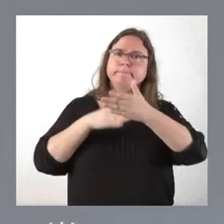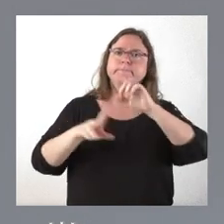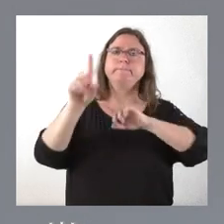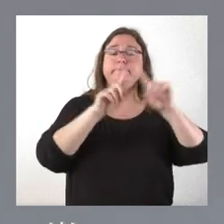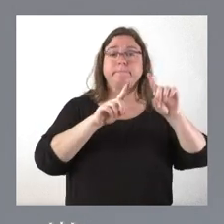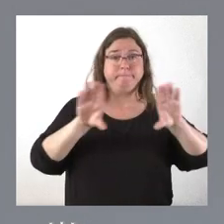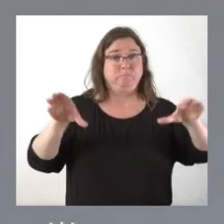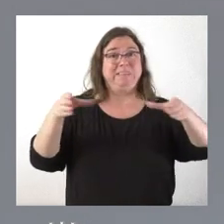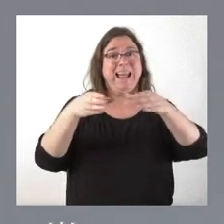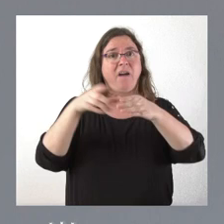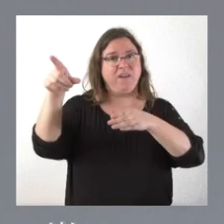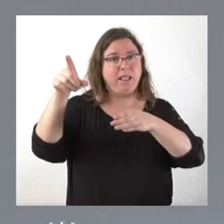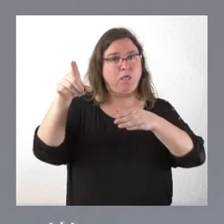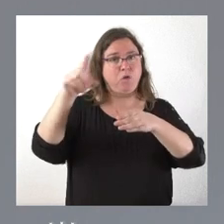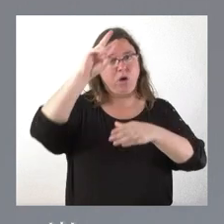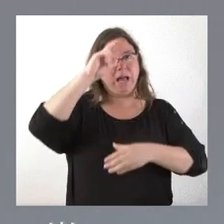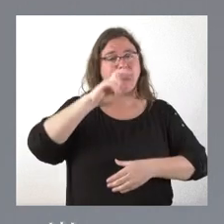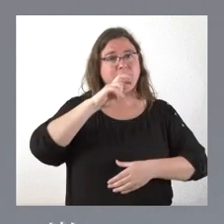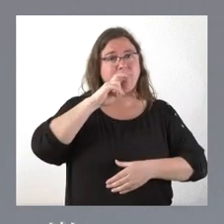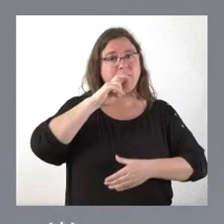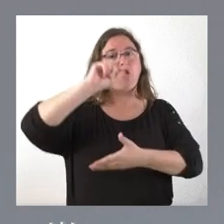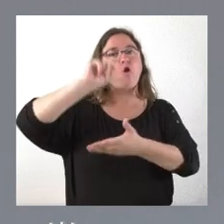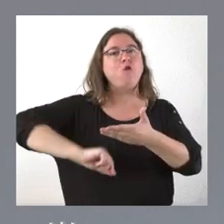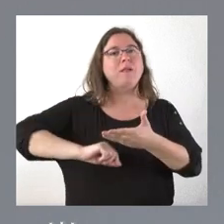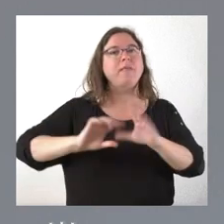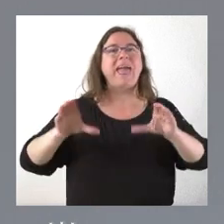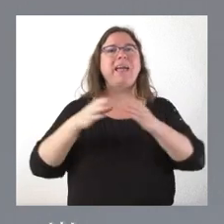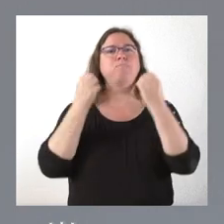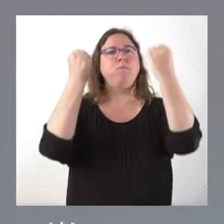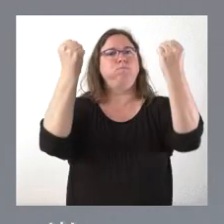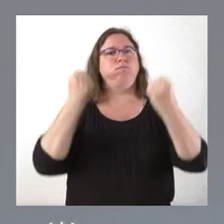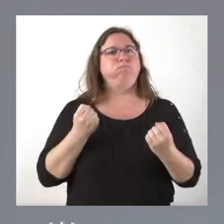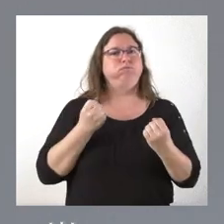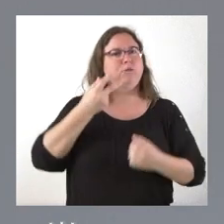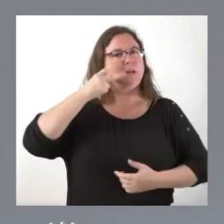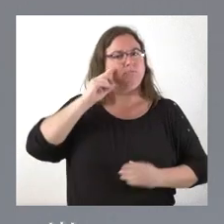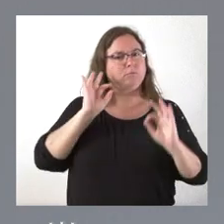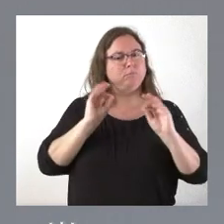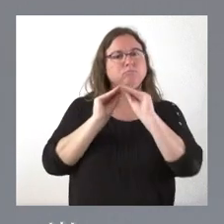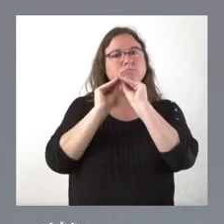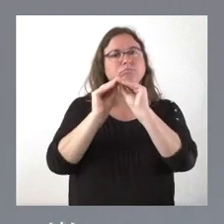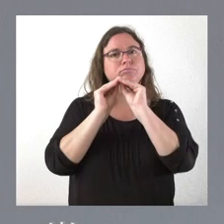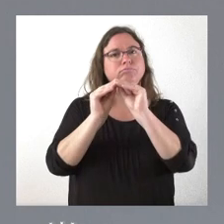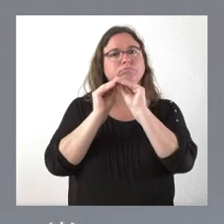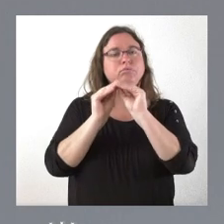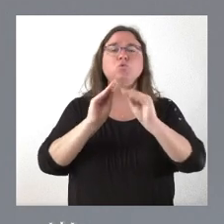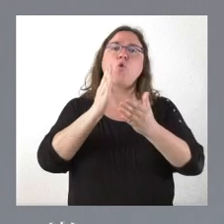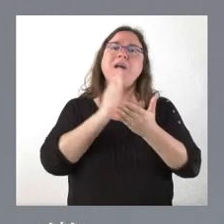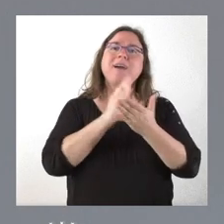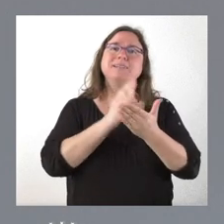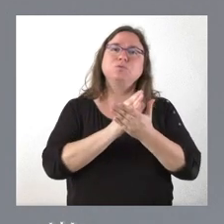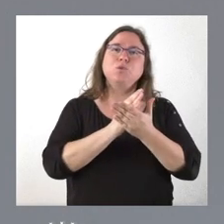Cabildo ha contratado un equipo de expertos que está trabajando en la elaboración de dicho estudio de